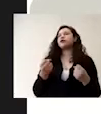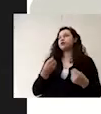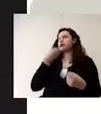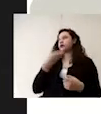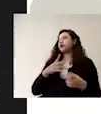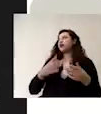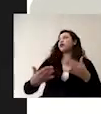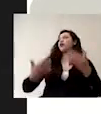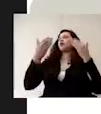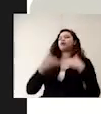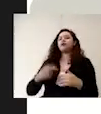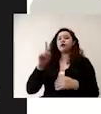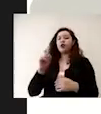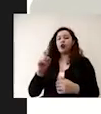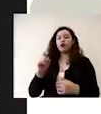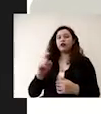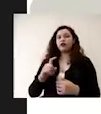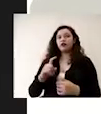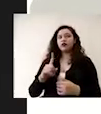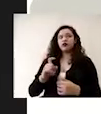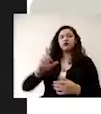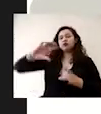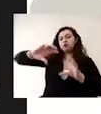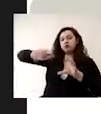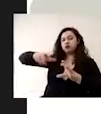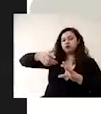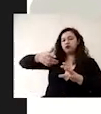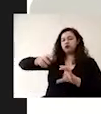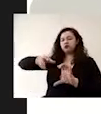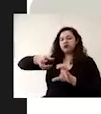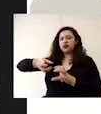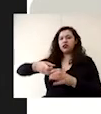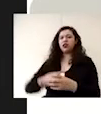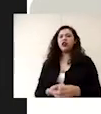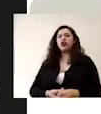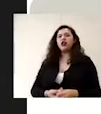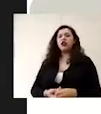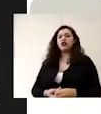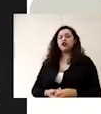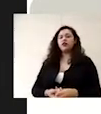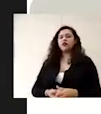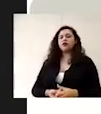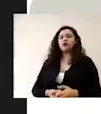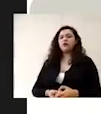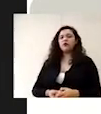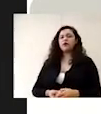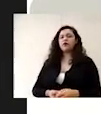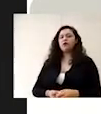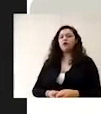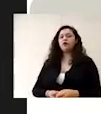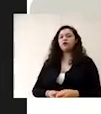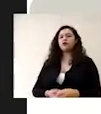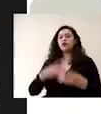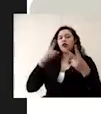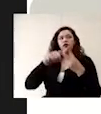Posteriormente, con el agua corriente de la llave, vamos a llenar nuestras dos columnas